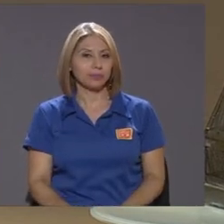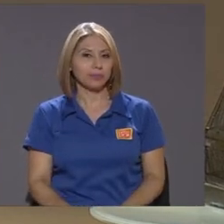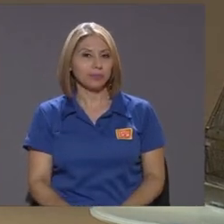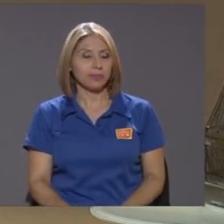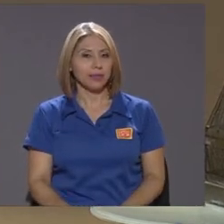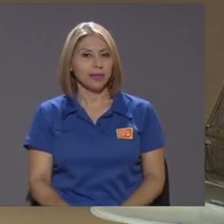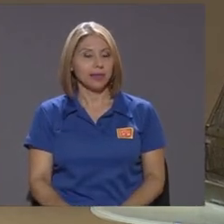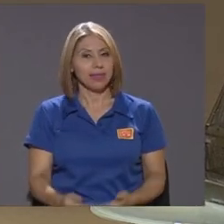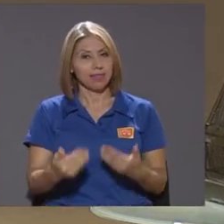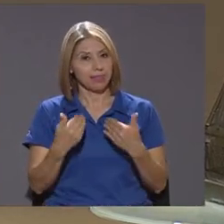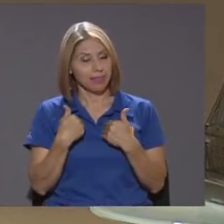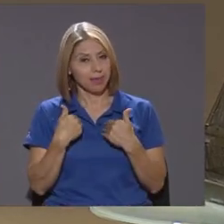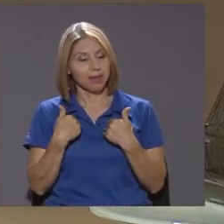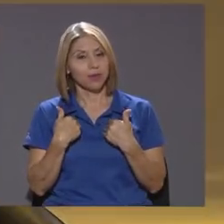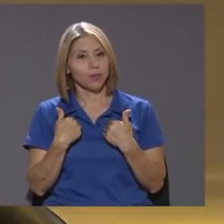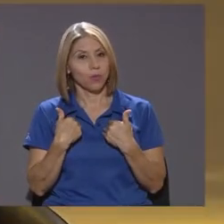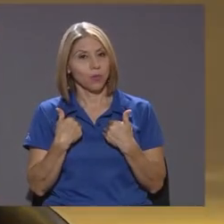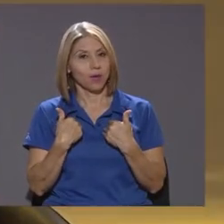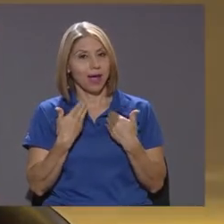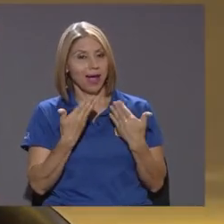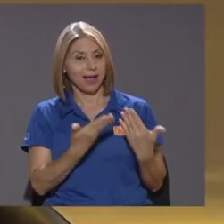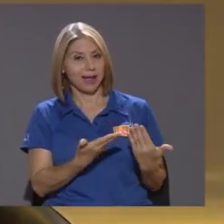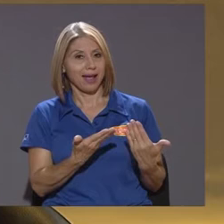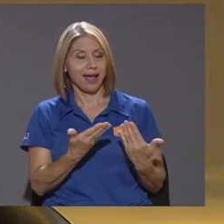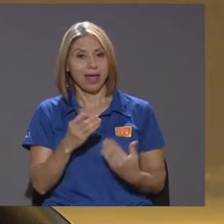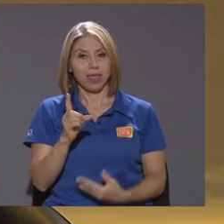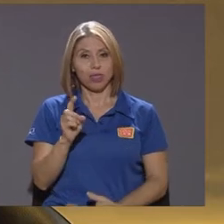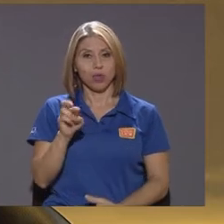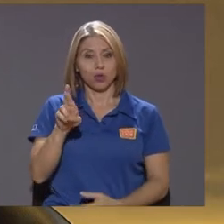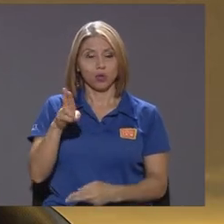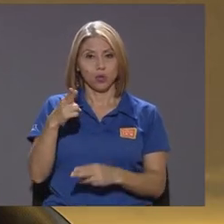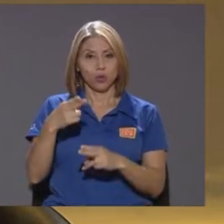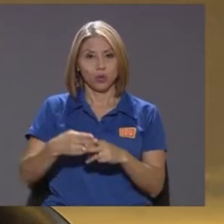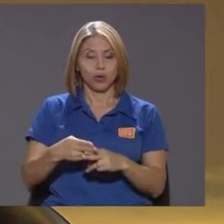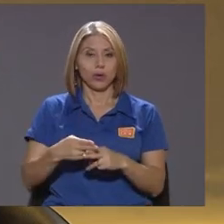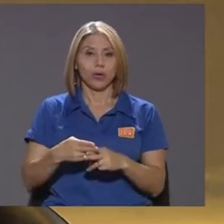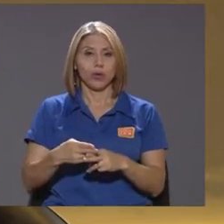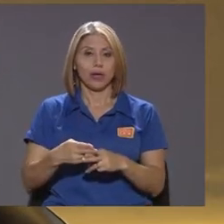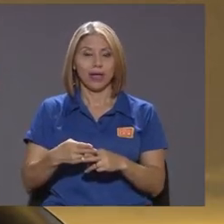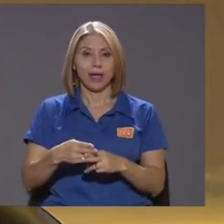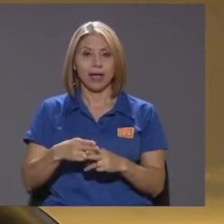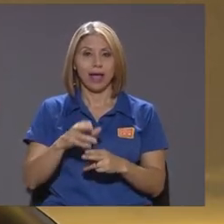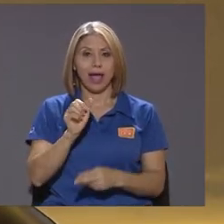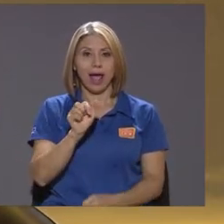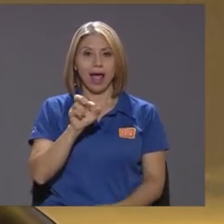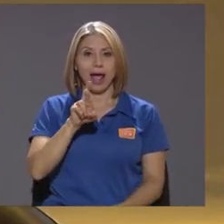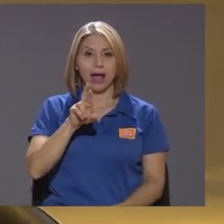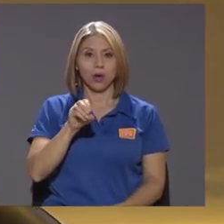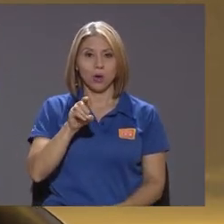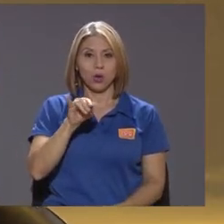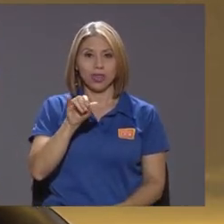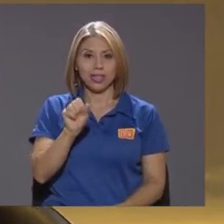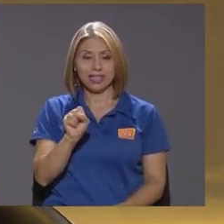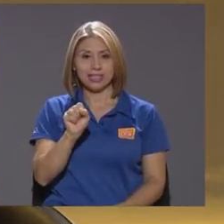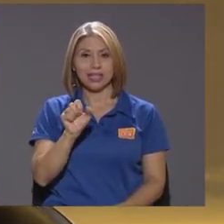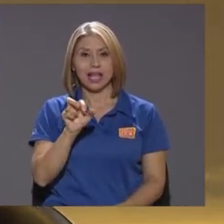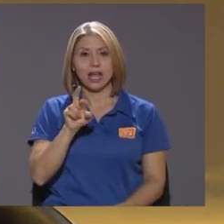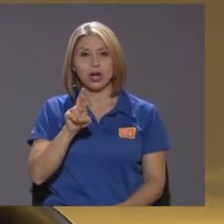tengo al doctor Arodi Robles quien